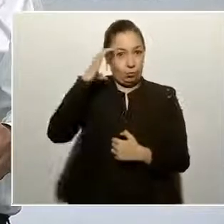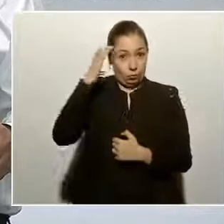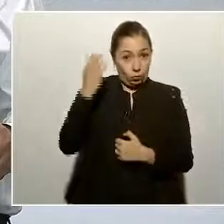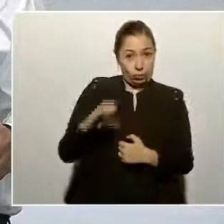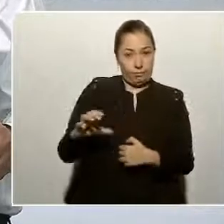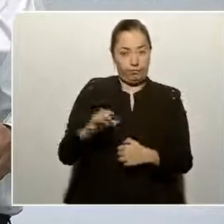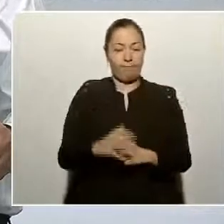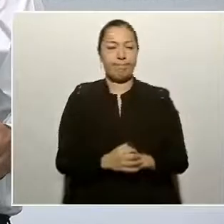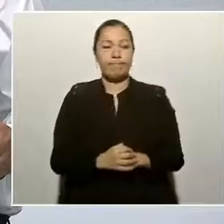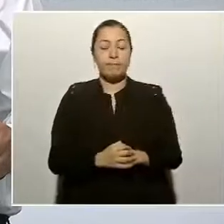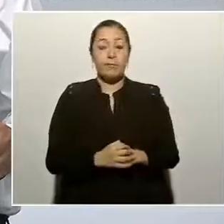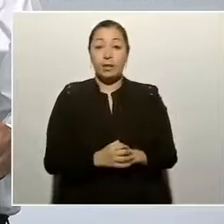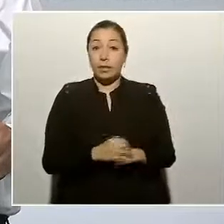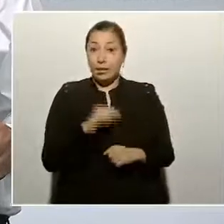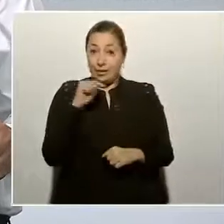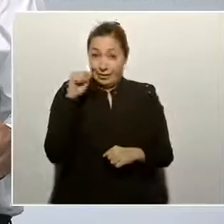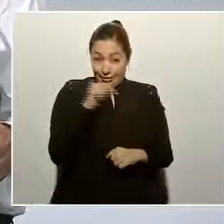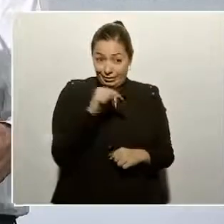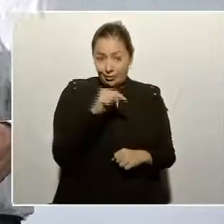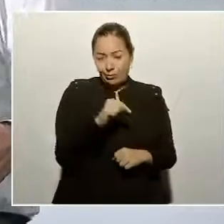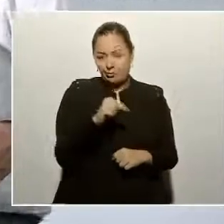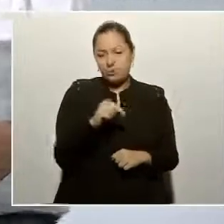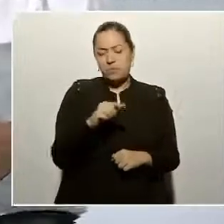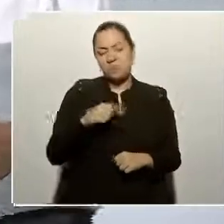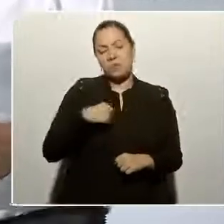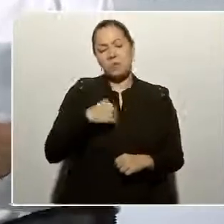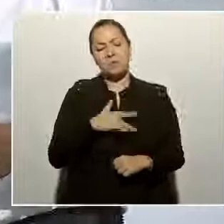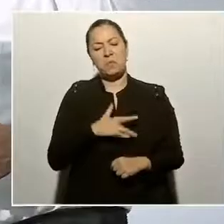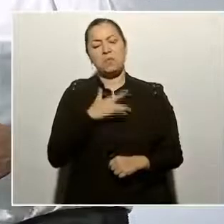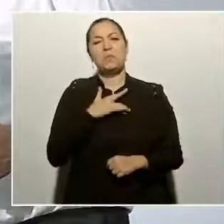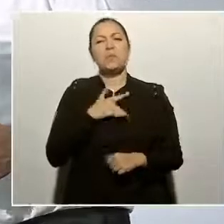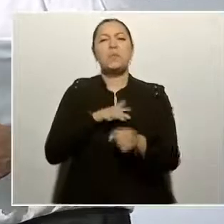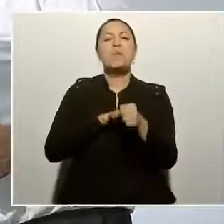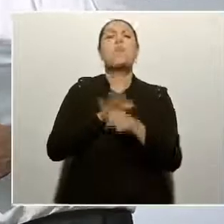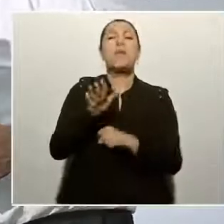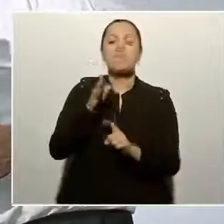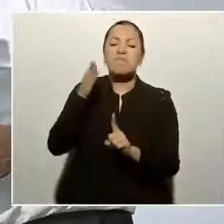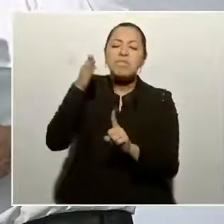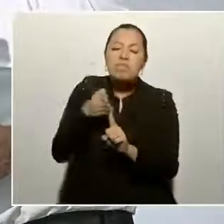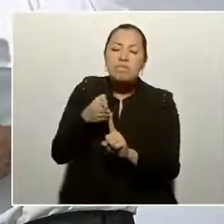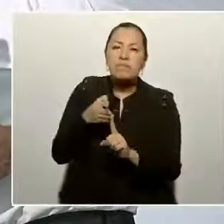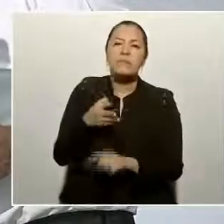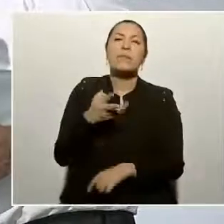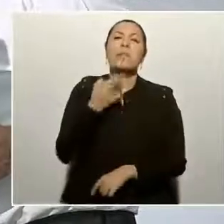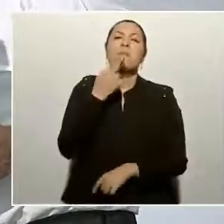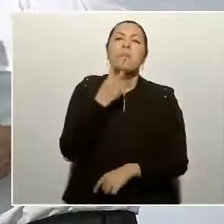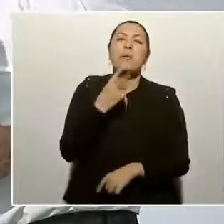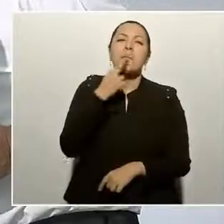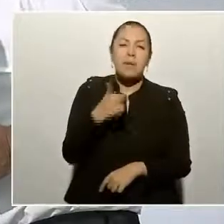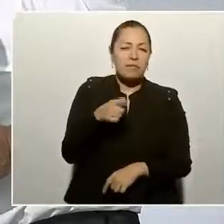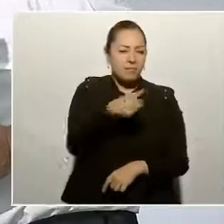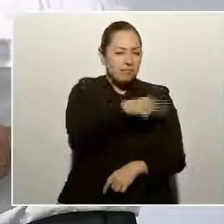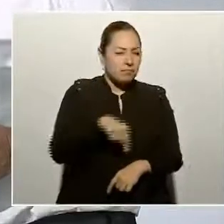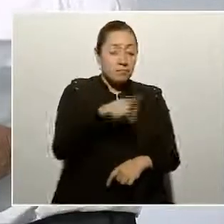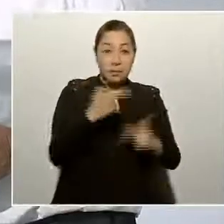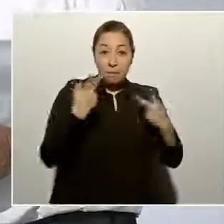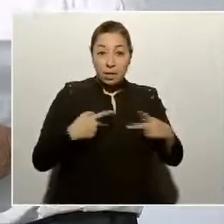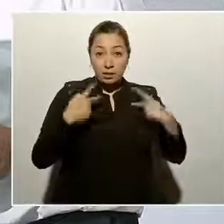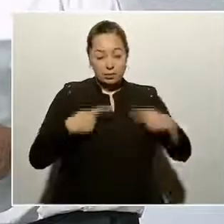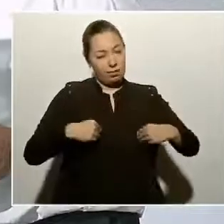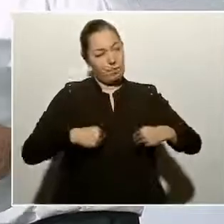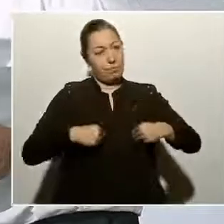Lo que buscamos es mejorar las condiciones de vida y de trabajo